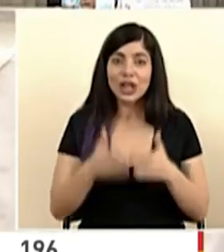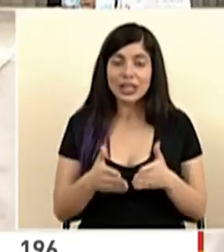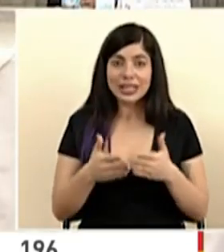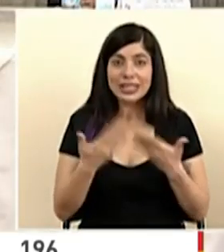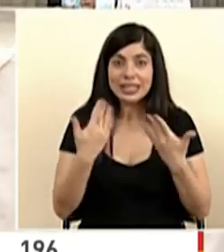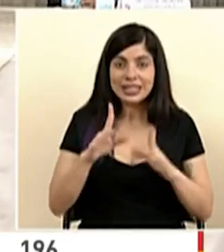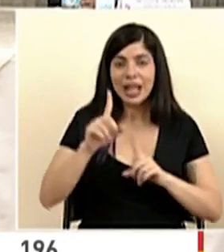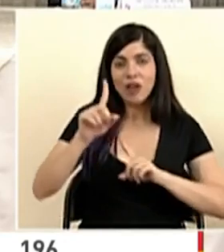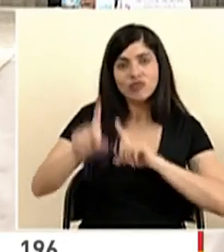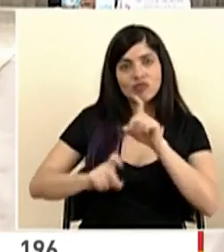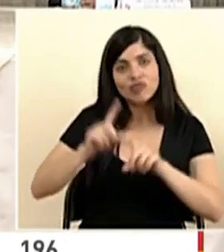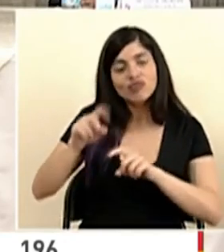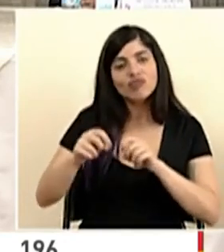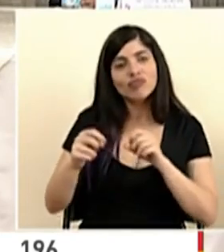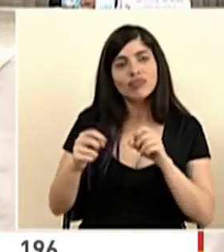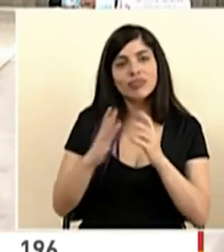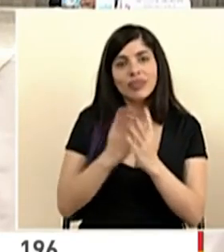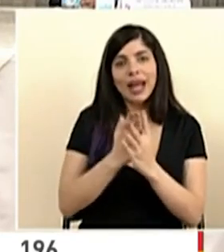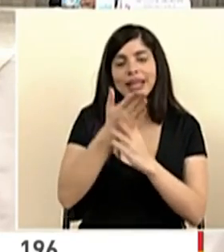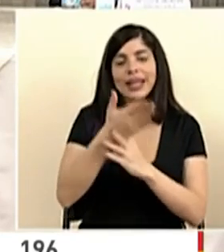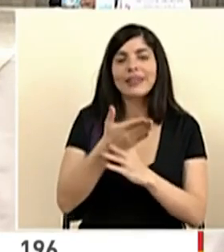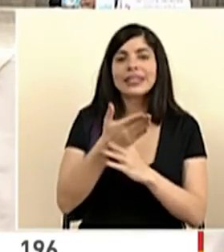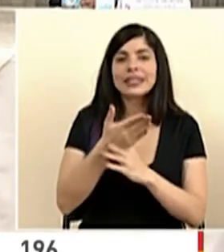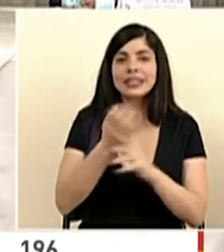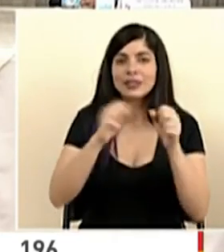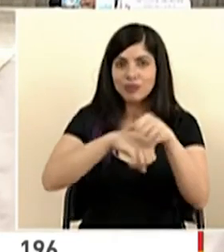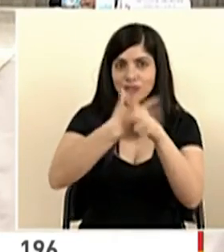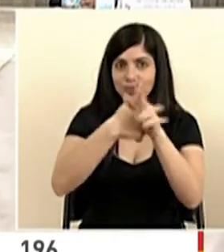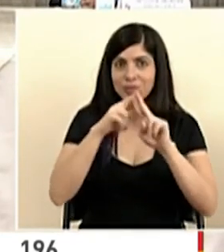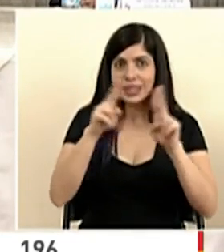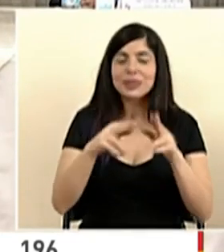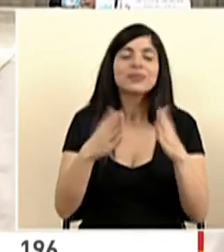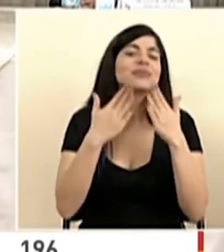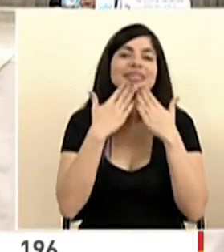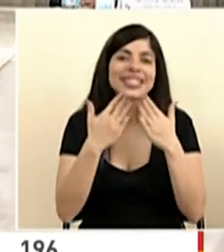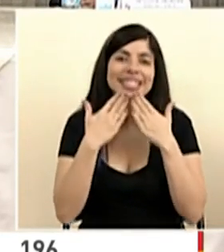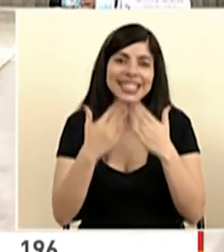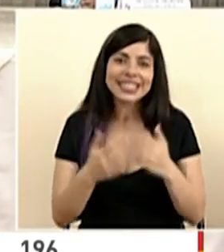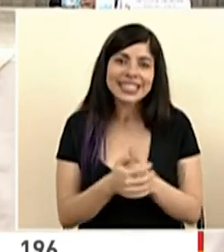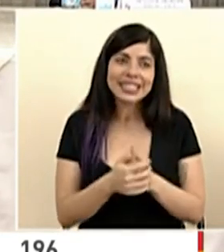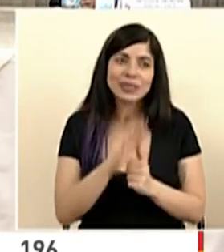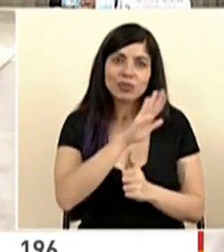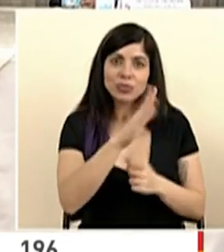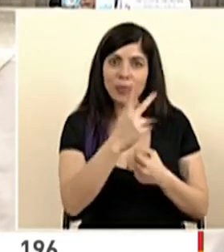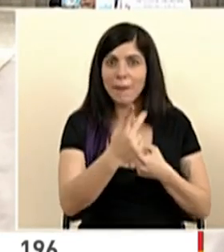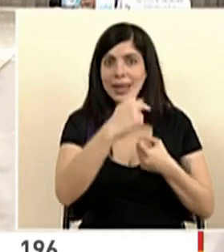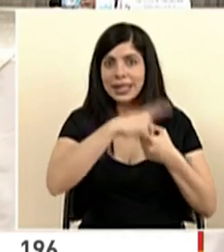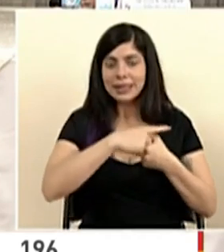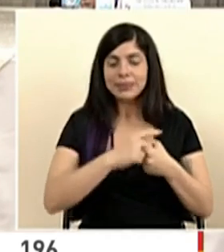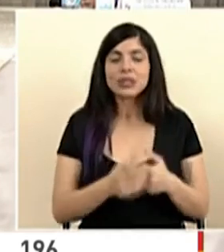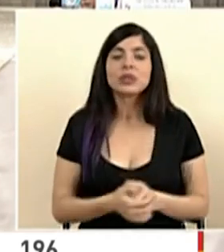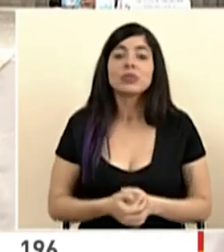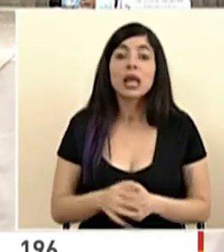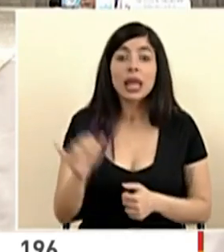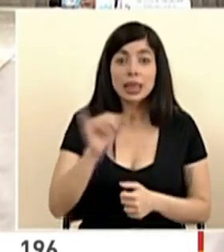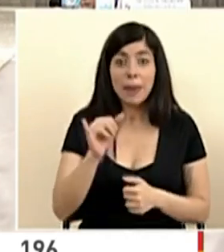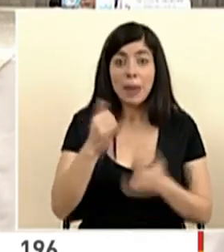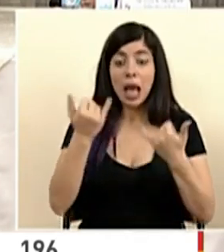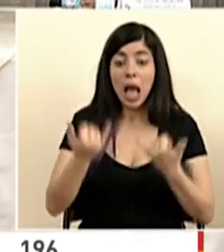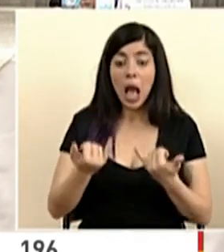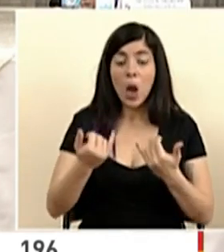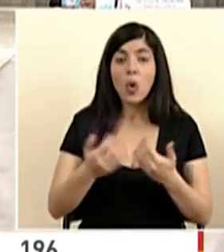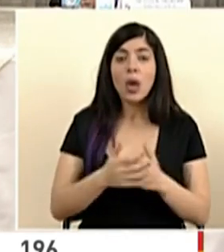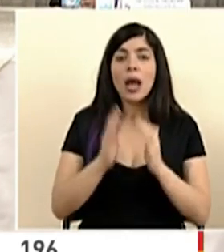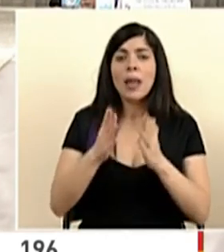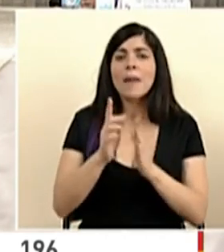tuvieron este contacto vía web les agradecemos su participación también abrimos